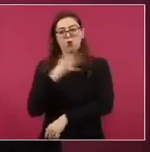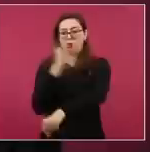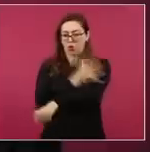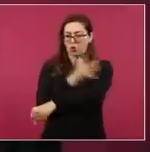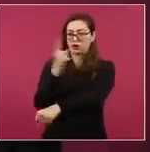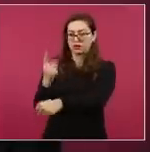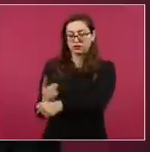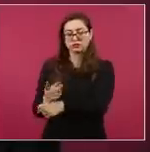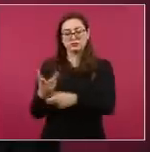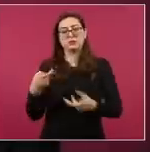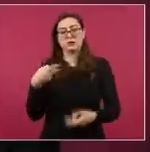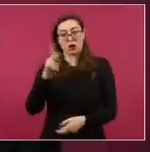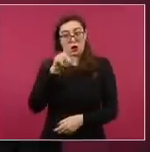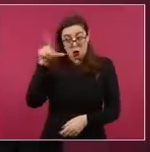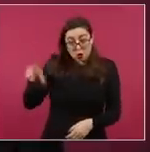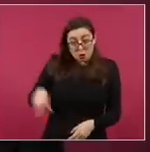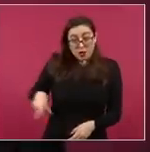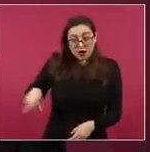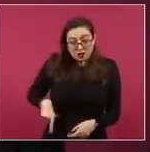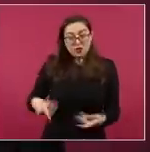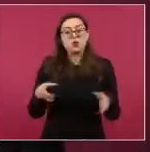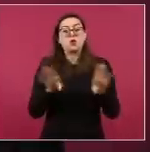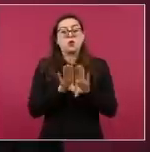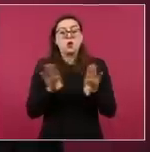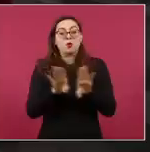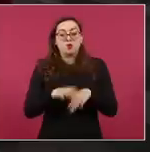Pero bueno, vamos a esperarnos,